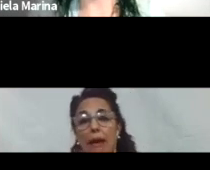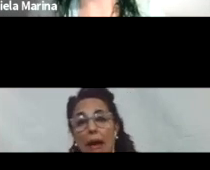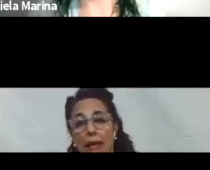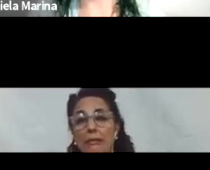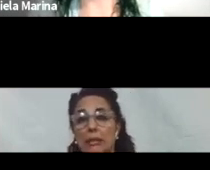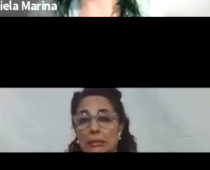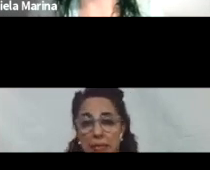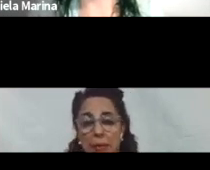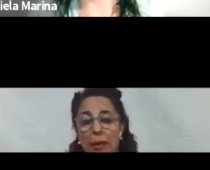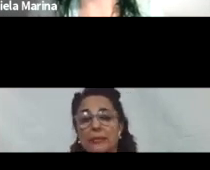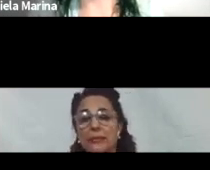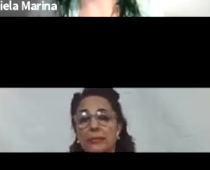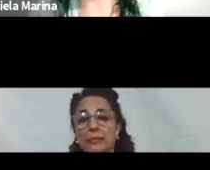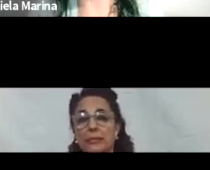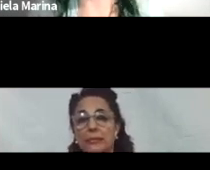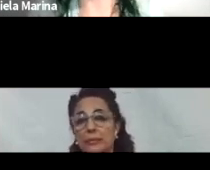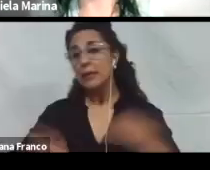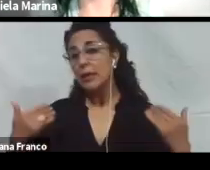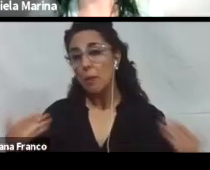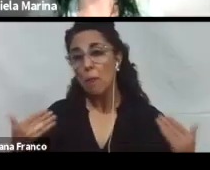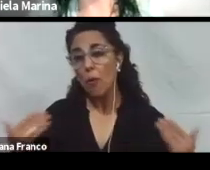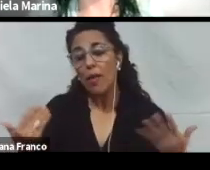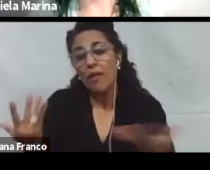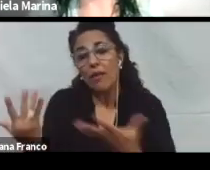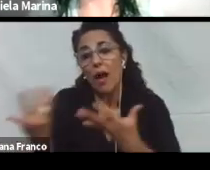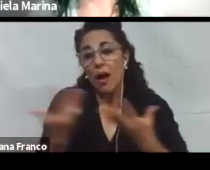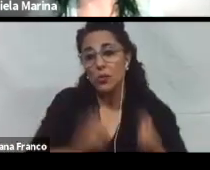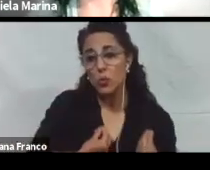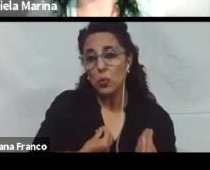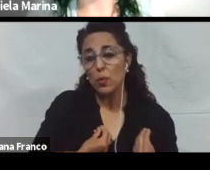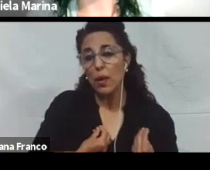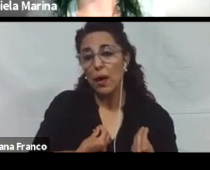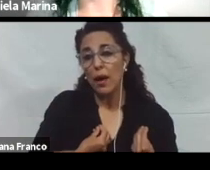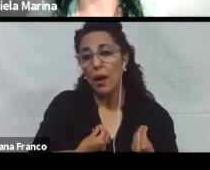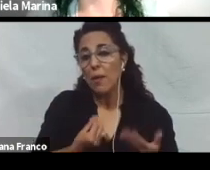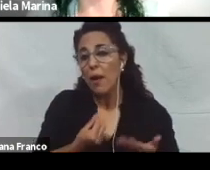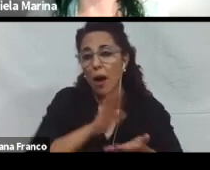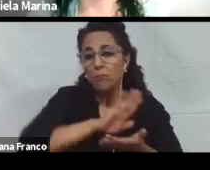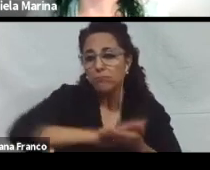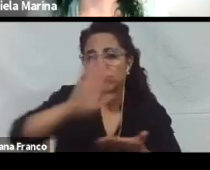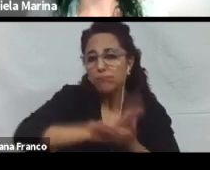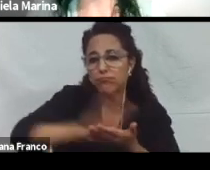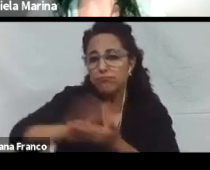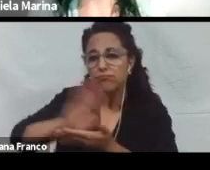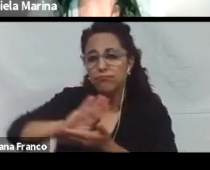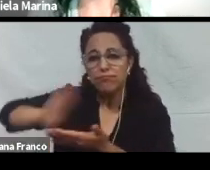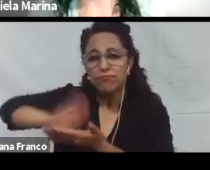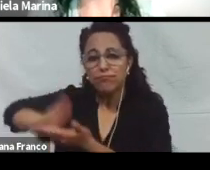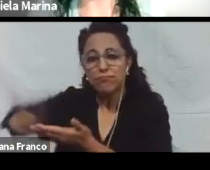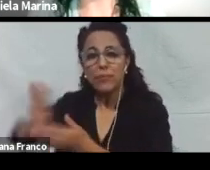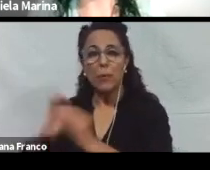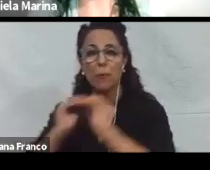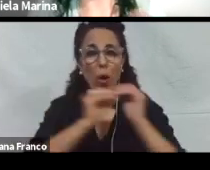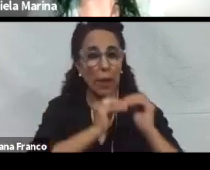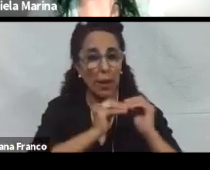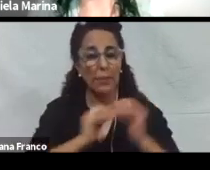que pueden ayudarnos a eliminar justamente estas dificultades. Y por último, vamos a